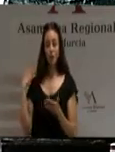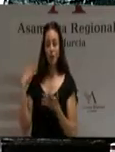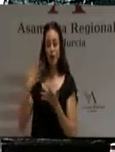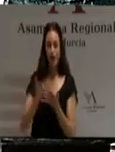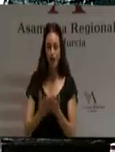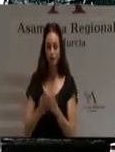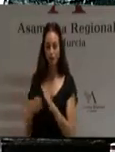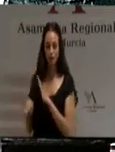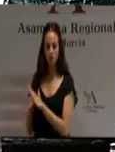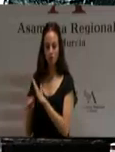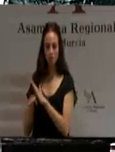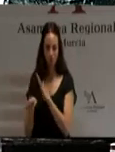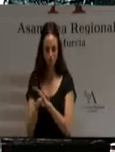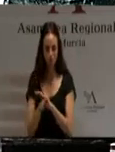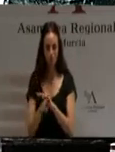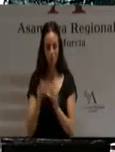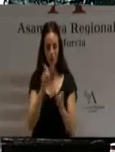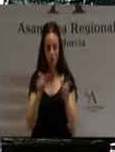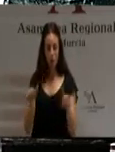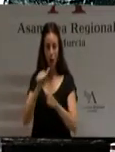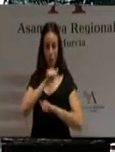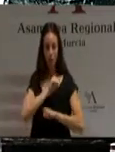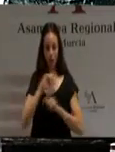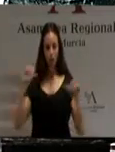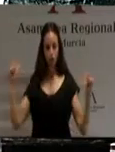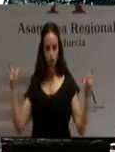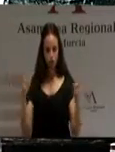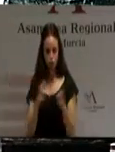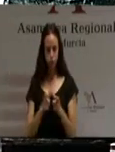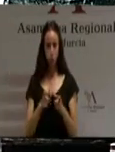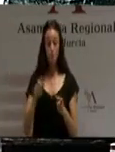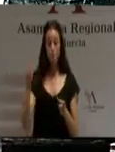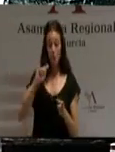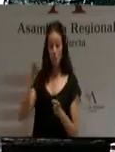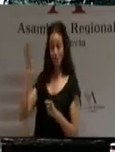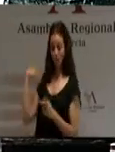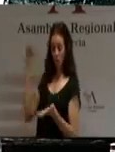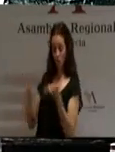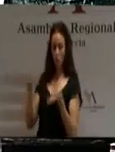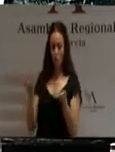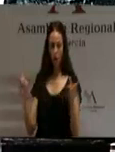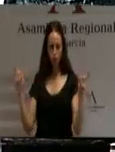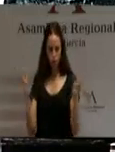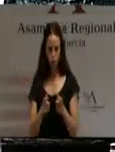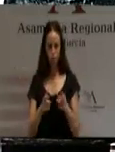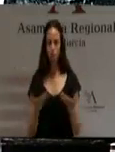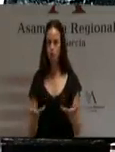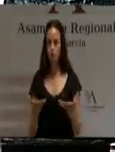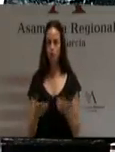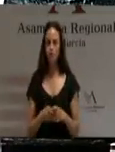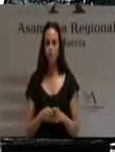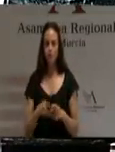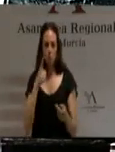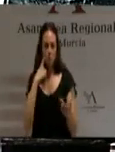consecutiva, los desempleados inscritos descienden respecto de los mismos meses del año anterior. Por lo que se consolida el cambio de